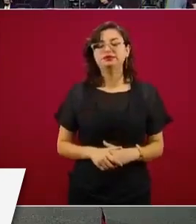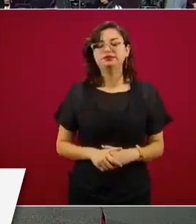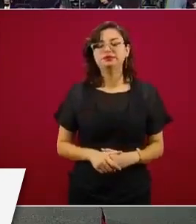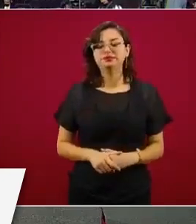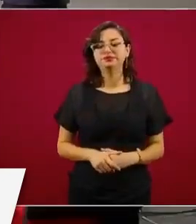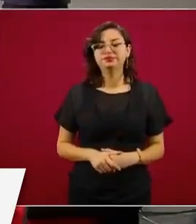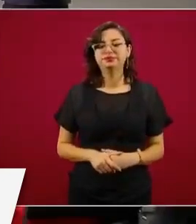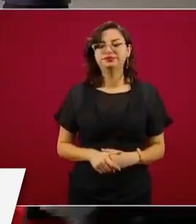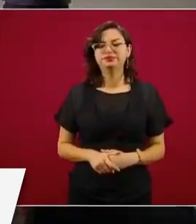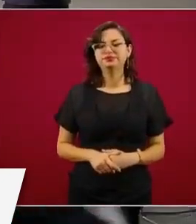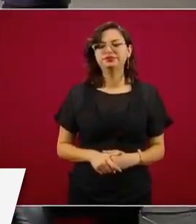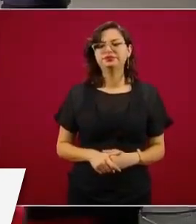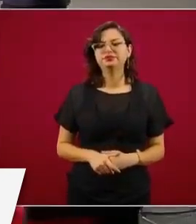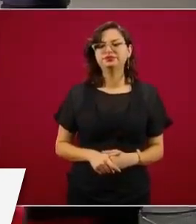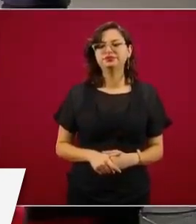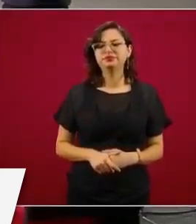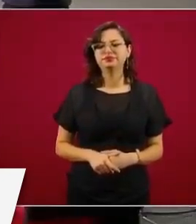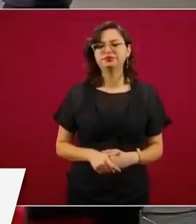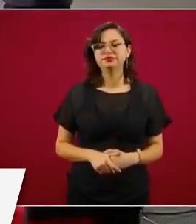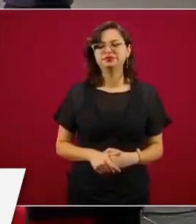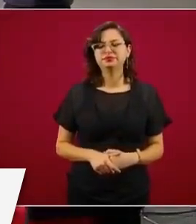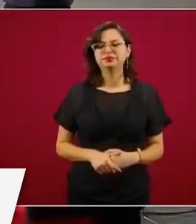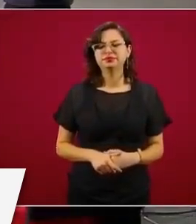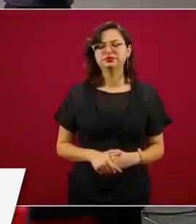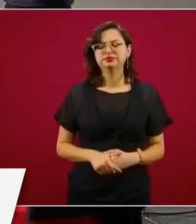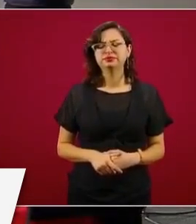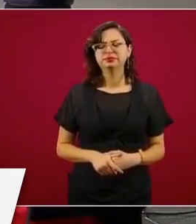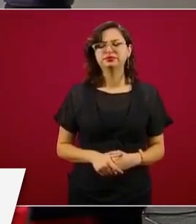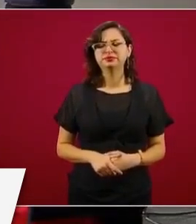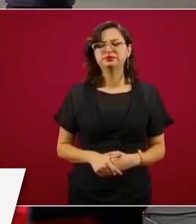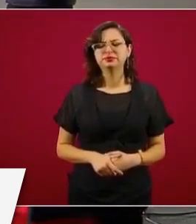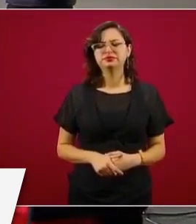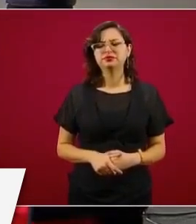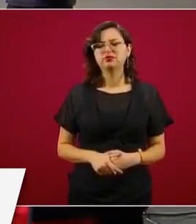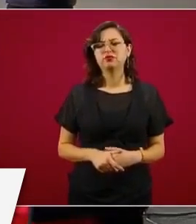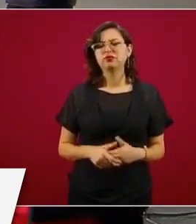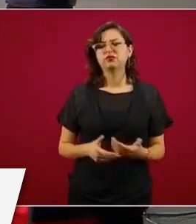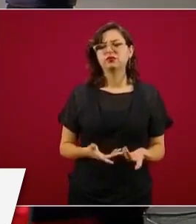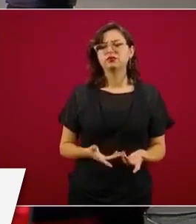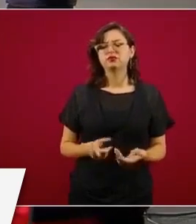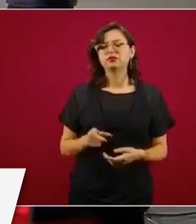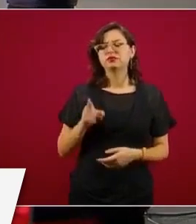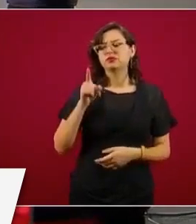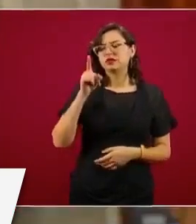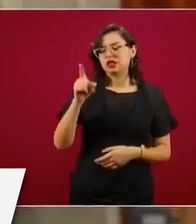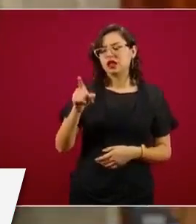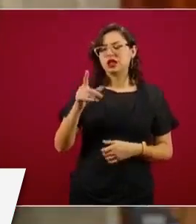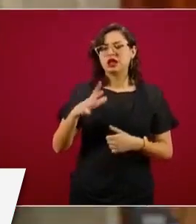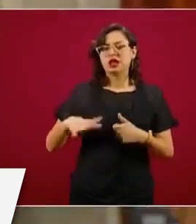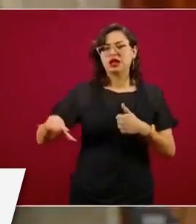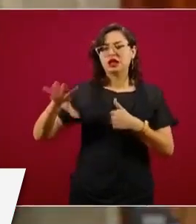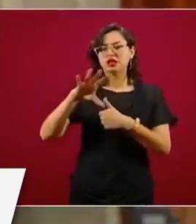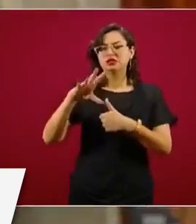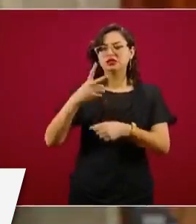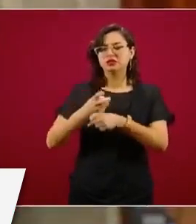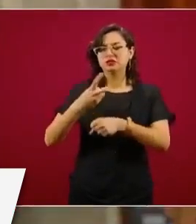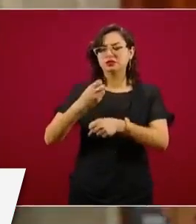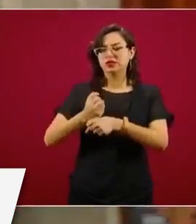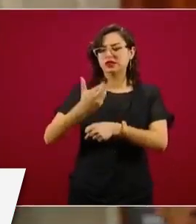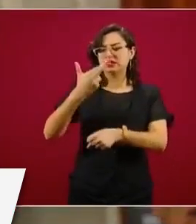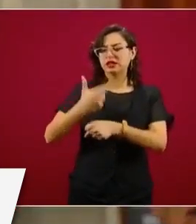Preguntarle, señor presidente, recientemente tuvimos la oportunidad con hablar con el subsecretario para América del Norte, Jesús Eade, en Canal 14 hablamos con él.